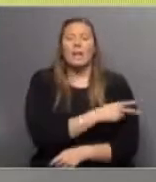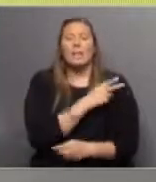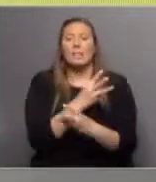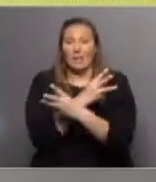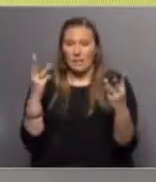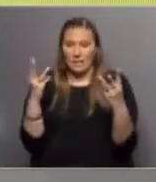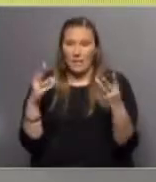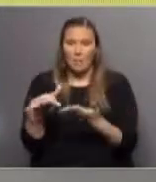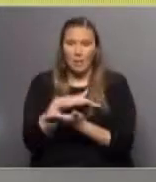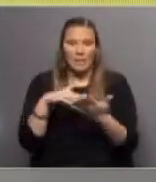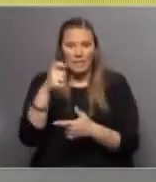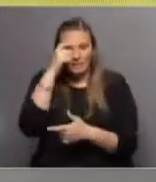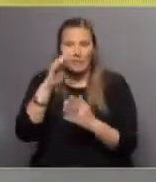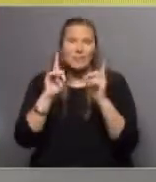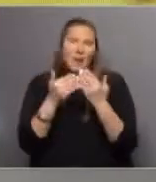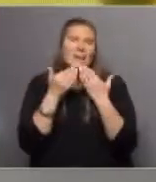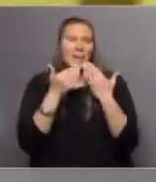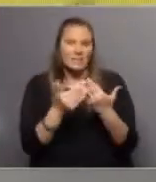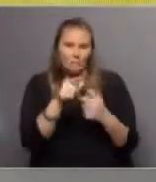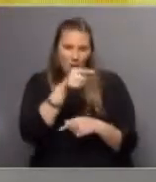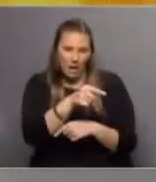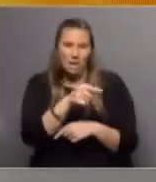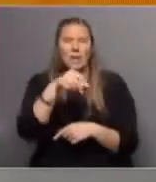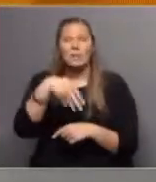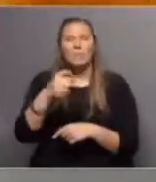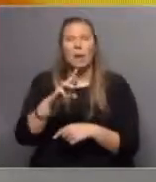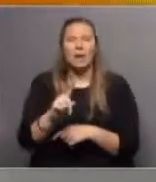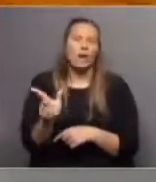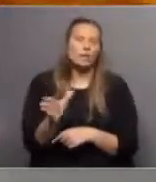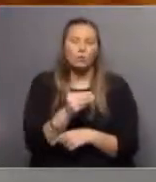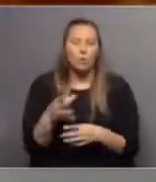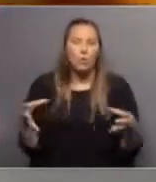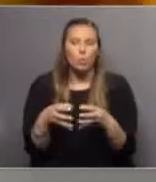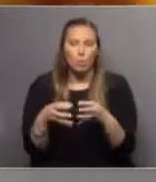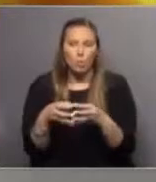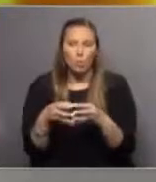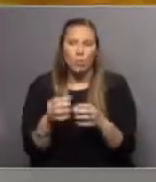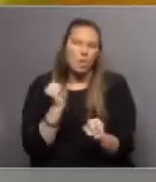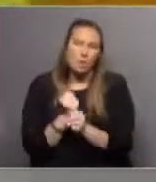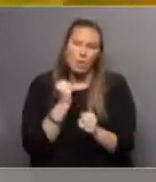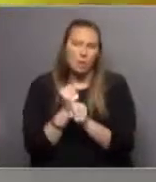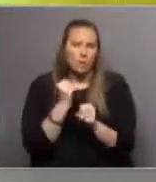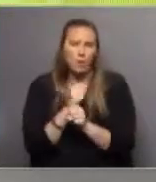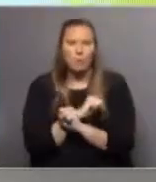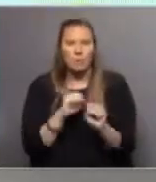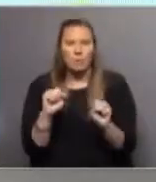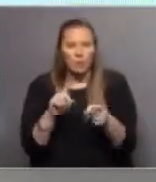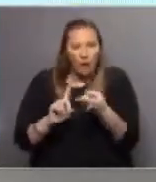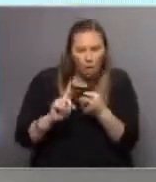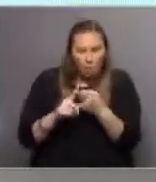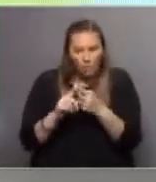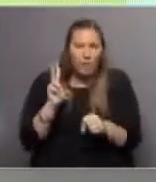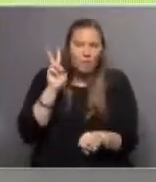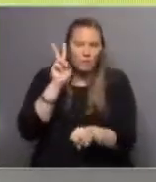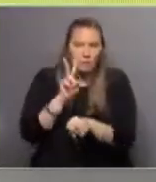del Parque de la Ciencia, que aprovechamos a agradecerle a él y a Marga y a todo el equipo por todo el trabajo que hicieron para poder coordinar esta